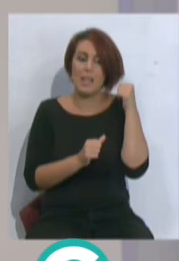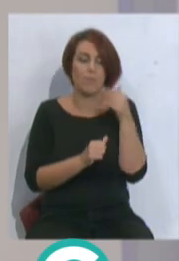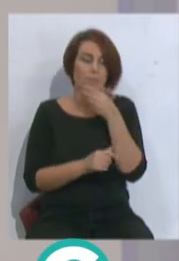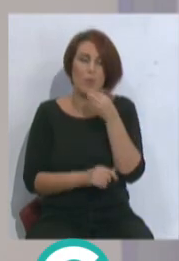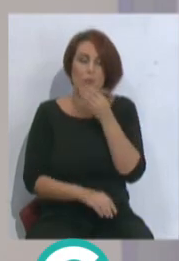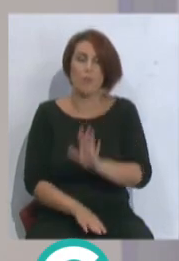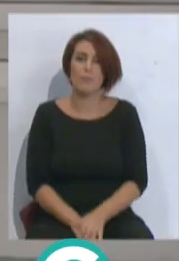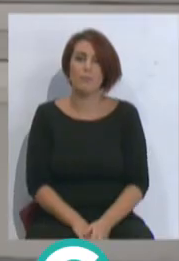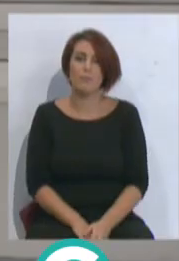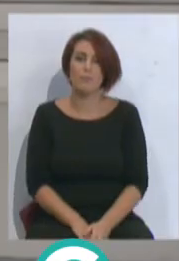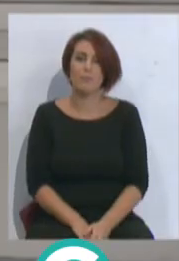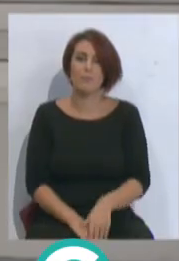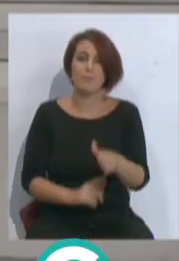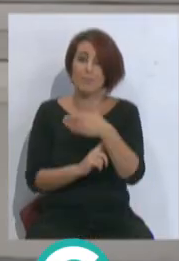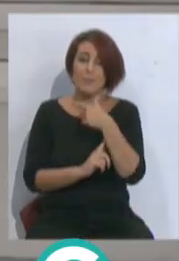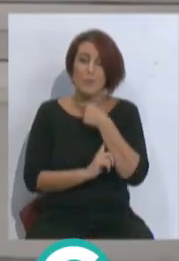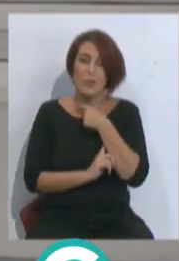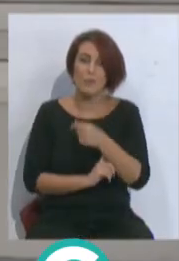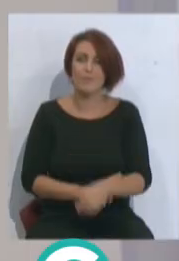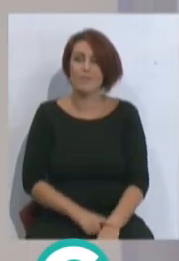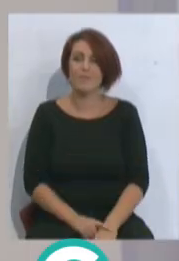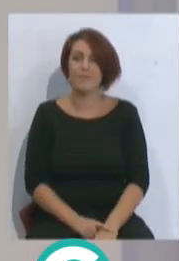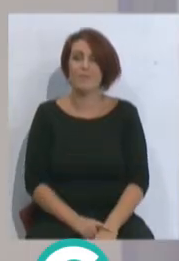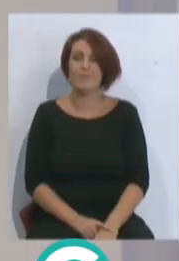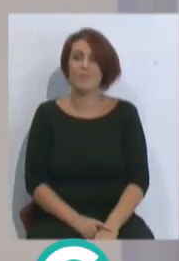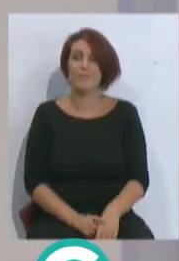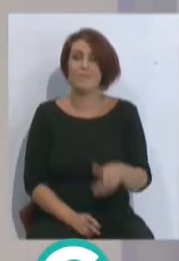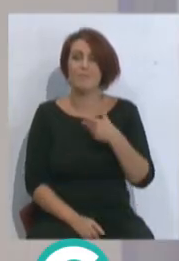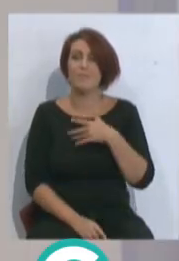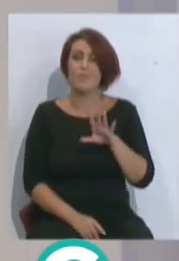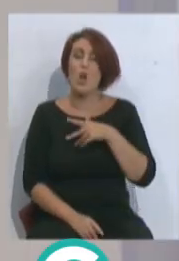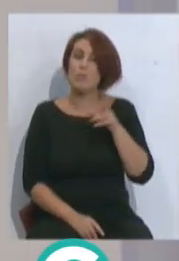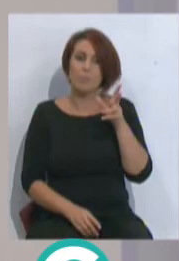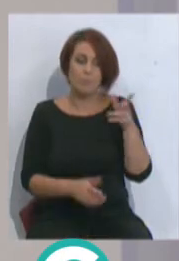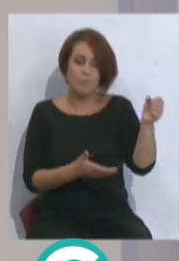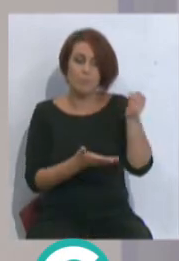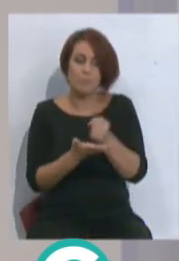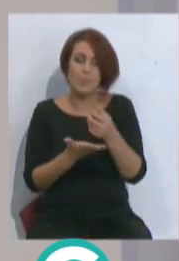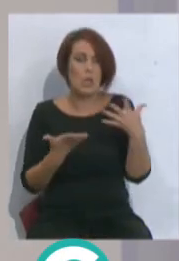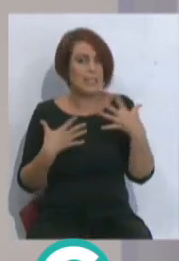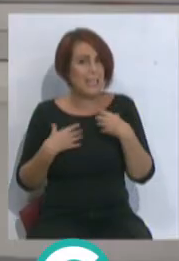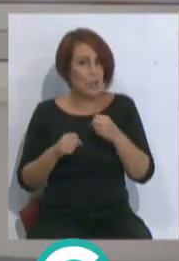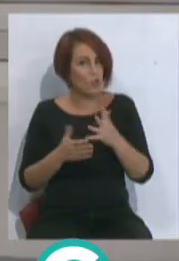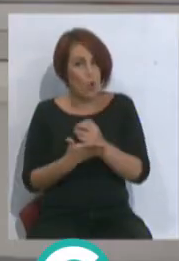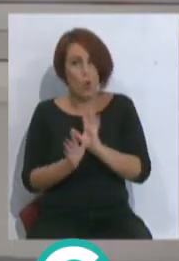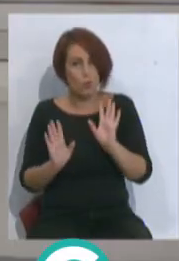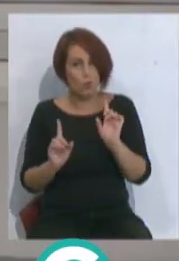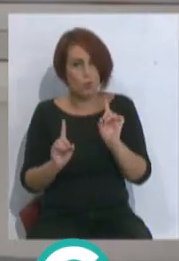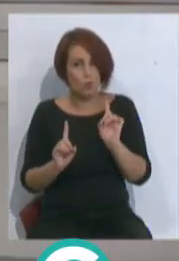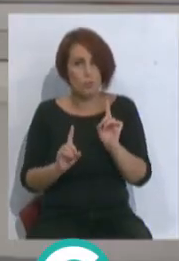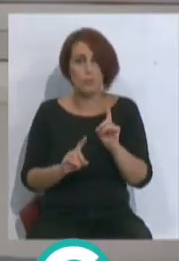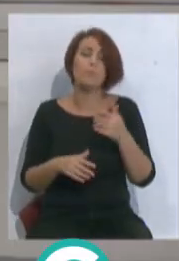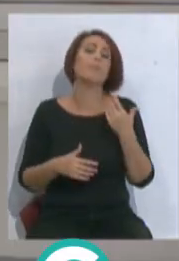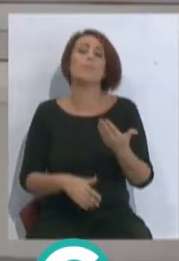precioso. Te gustaron las banderitas, ¿no? Pero que vengan salvos todos, ¿eh? Que vengan salvos todos. Ayer, Arzamedia,